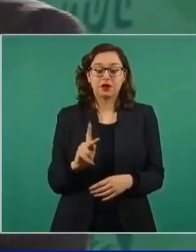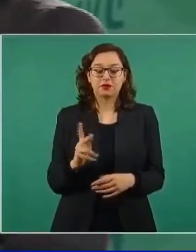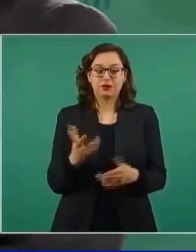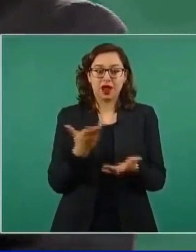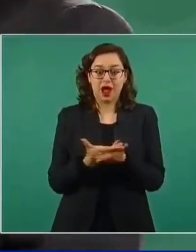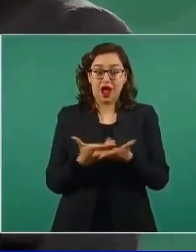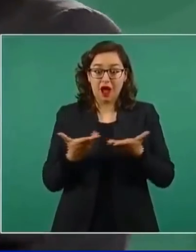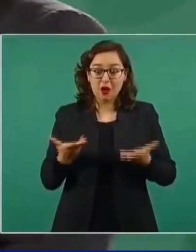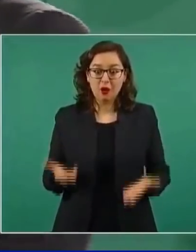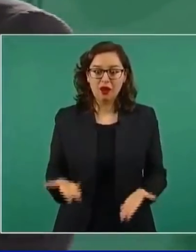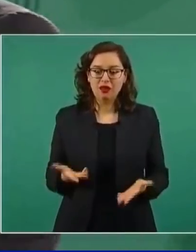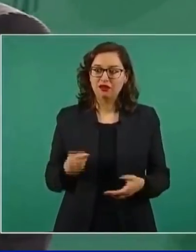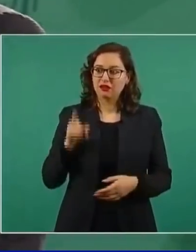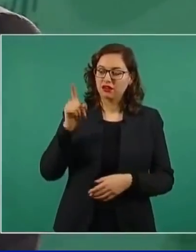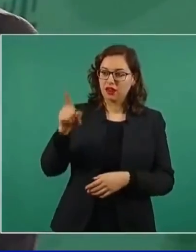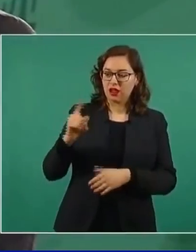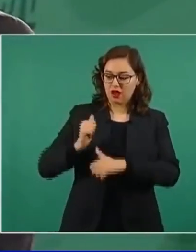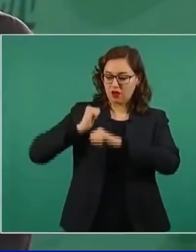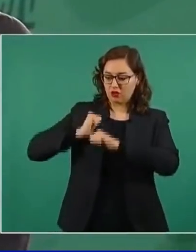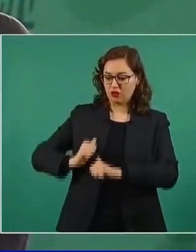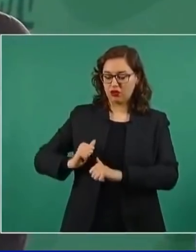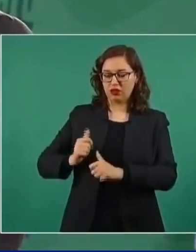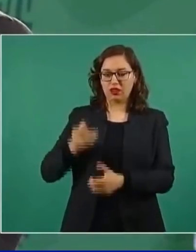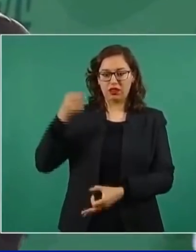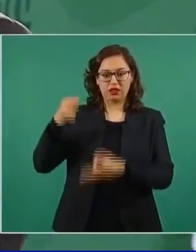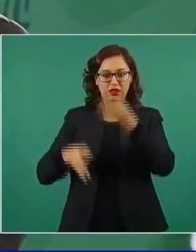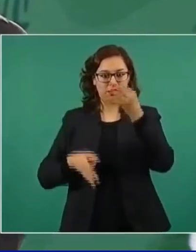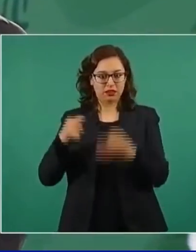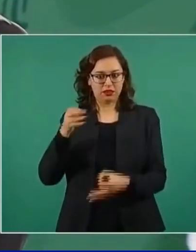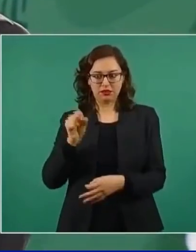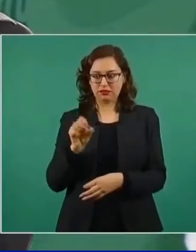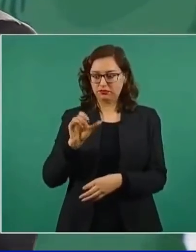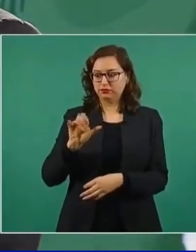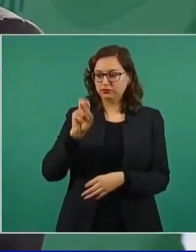sin